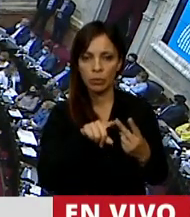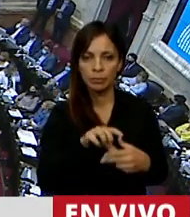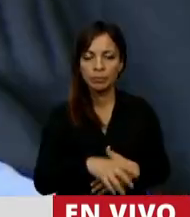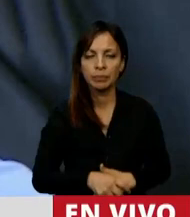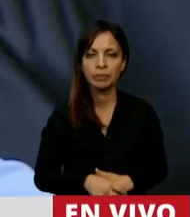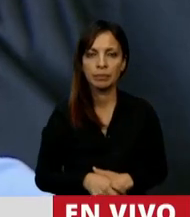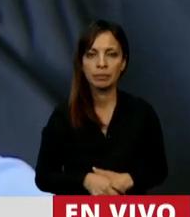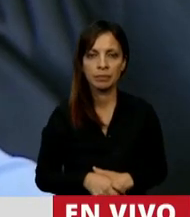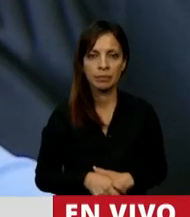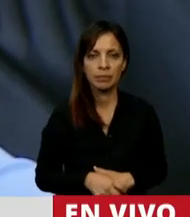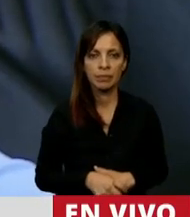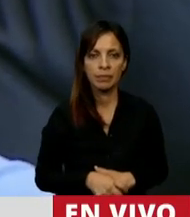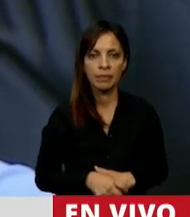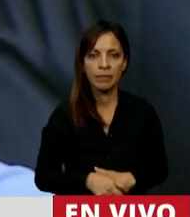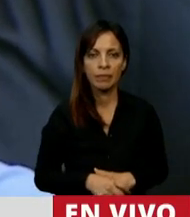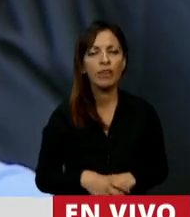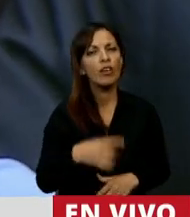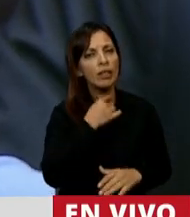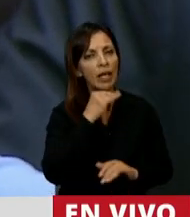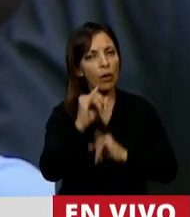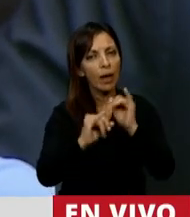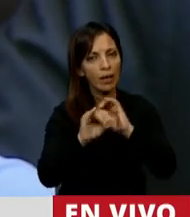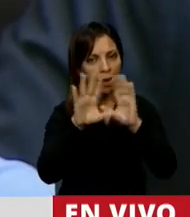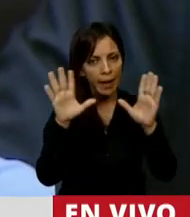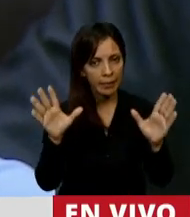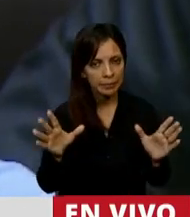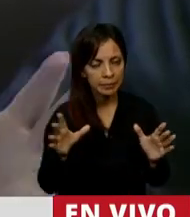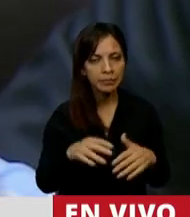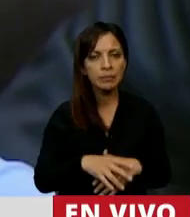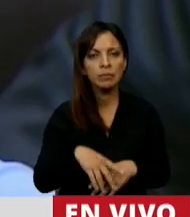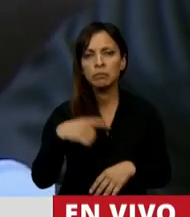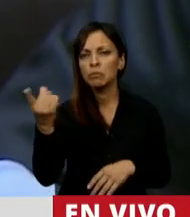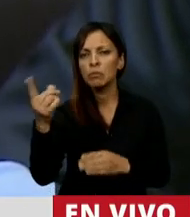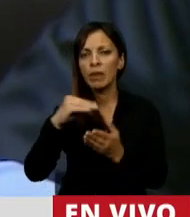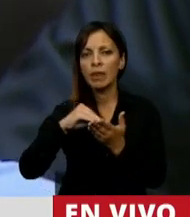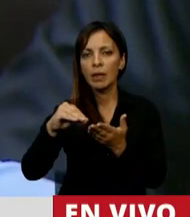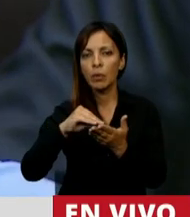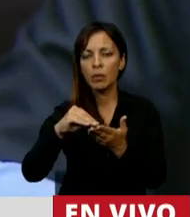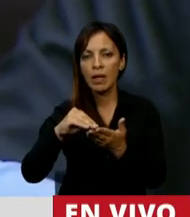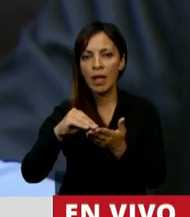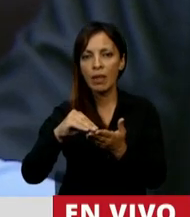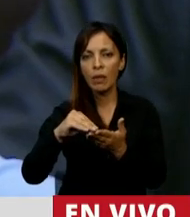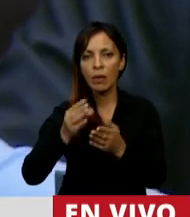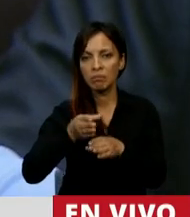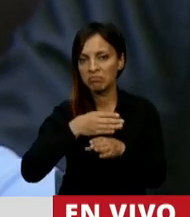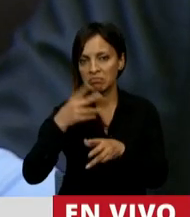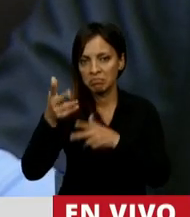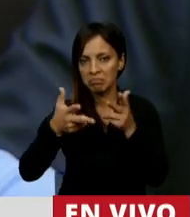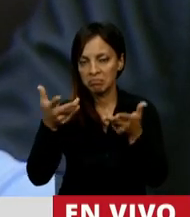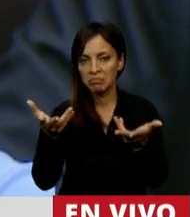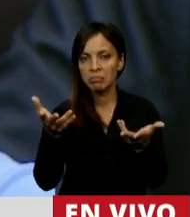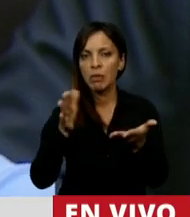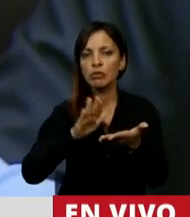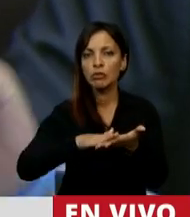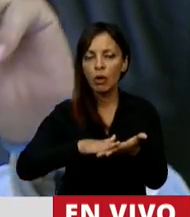permítanme, quiero hacer una aclaración. De un diputado que, preopinante, que habló